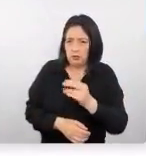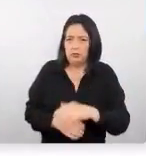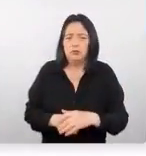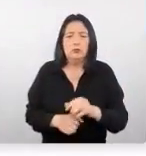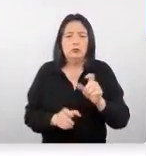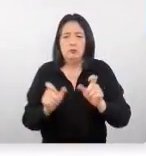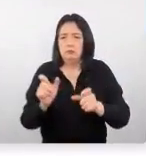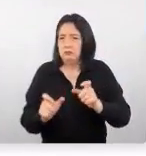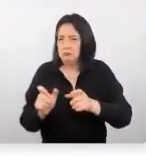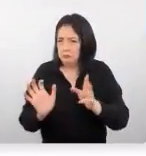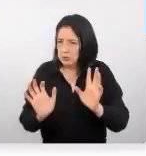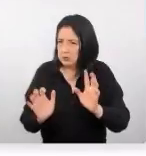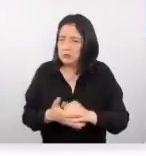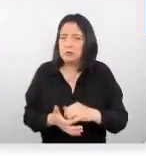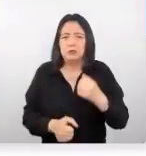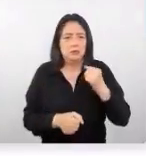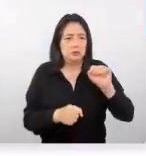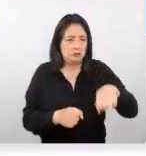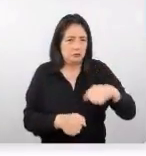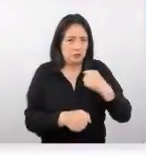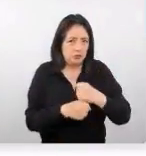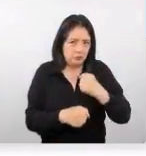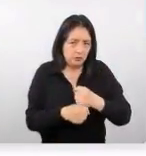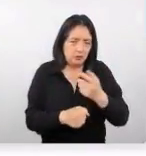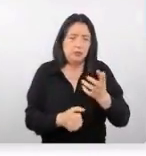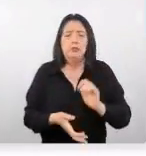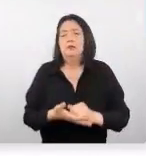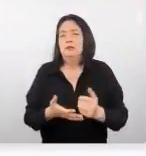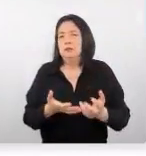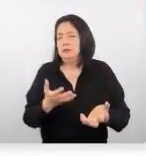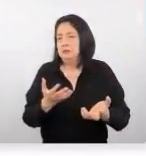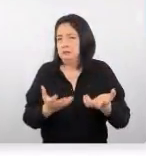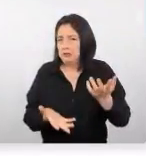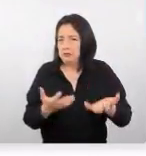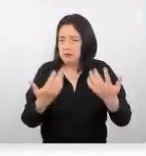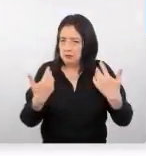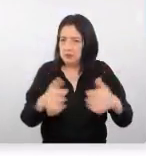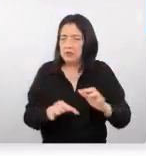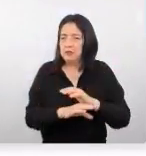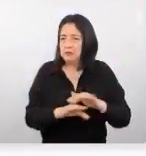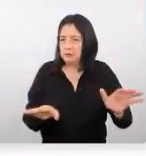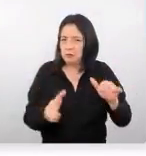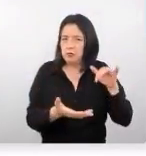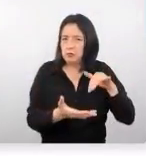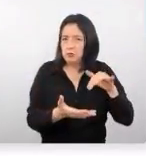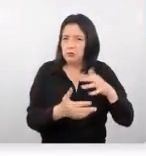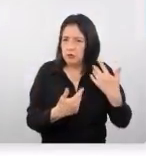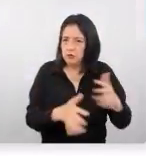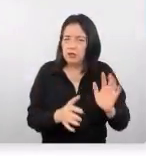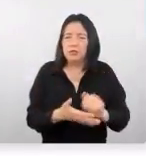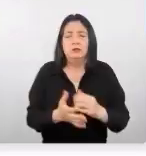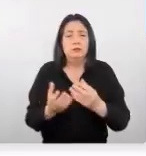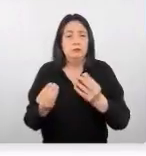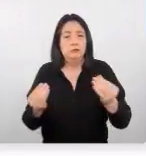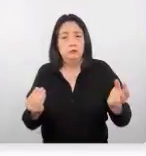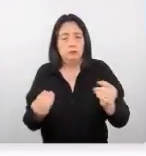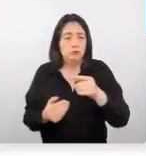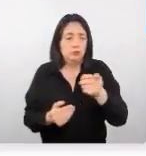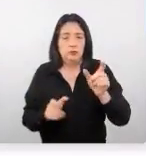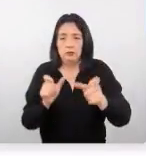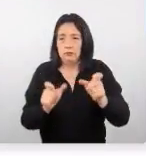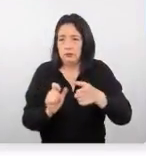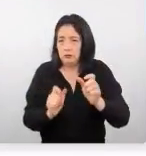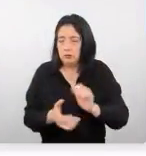Entonces, son personas que trabajan, que probablemente ya han terminado los estudios, ¿sí? La mayoría de ellos incluso